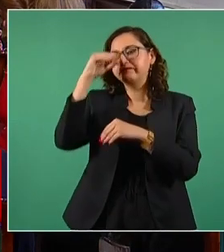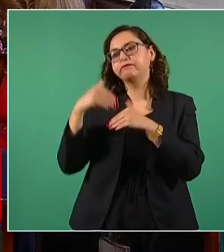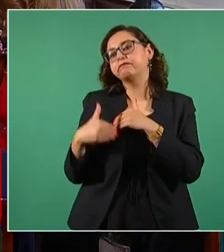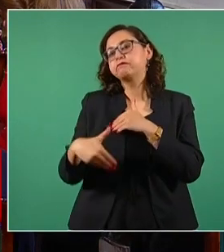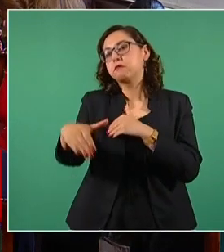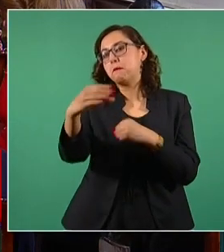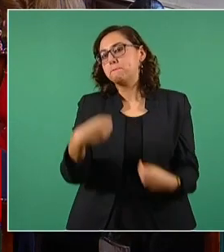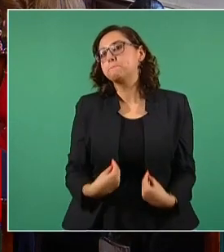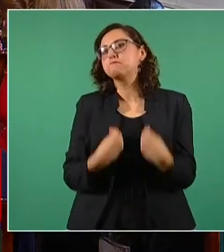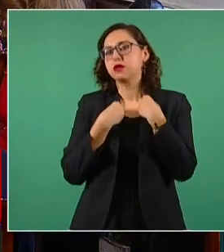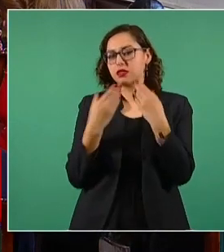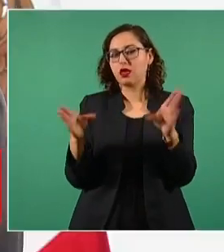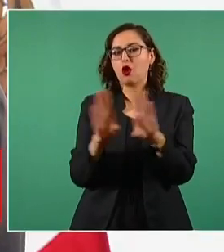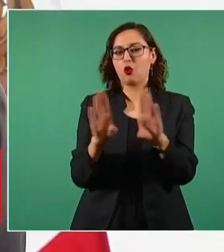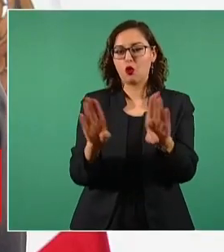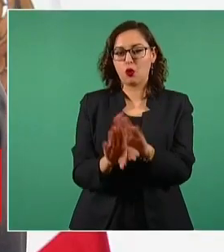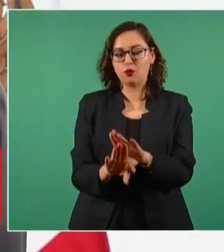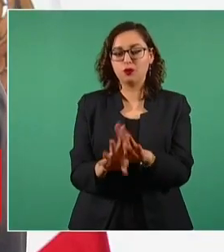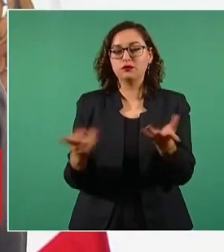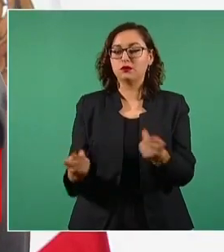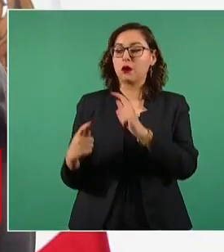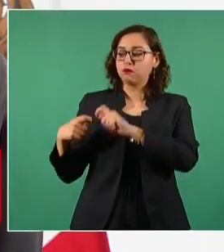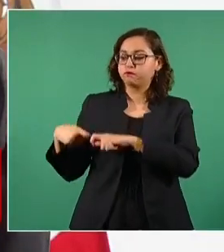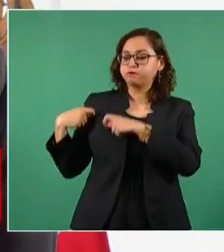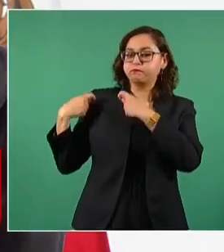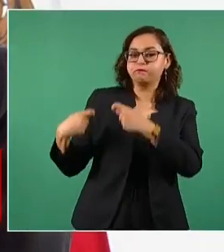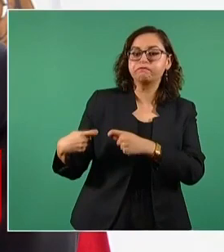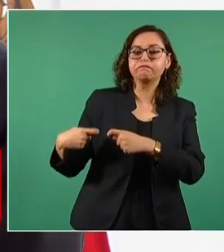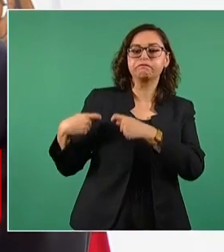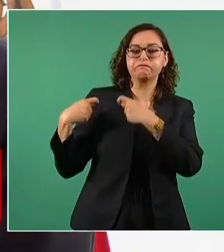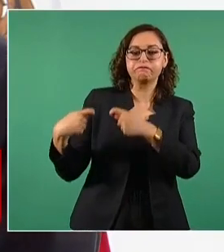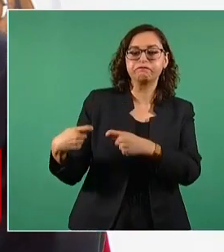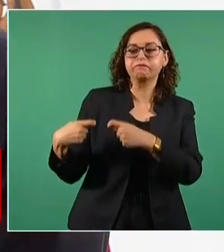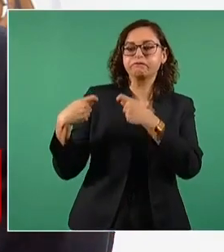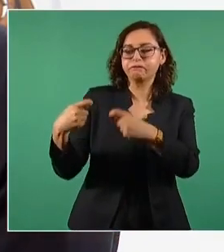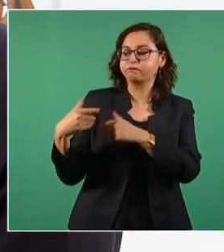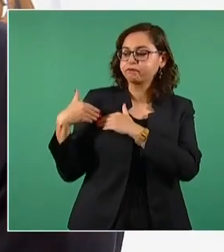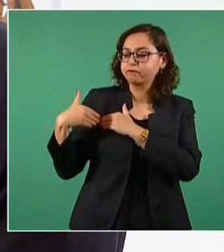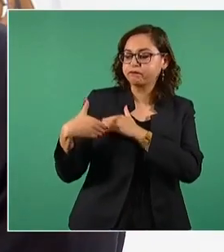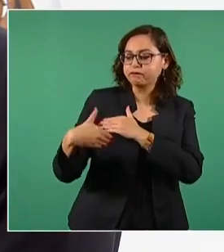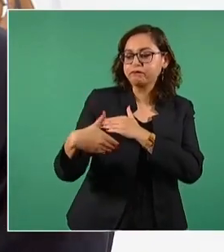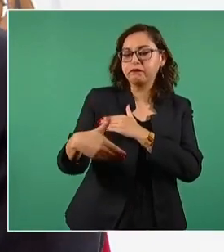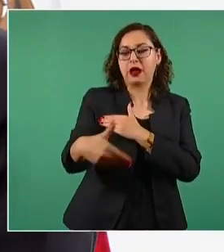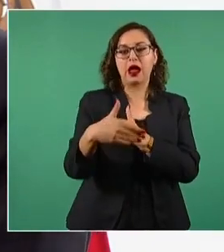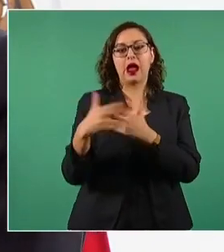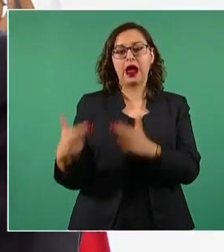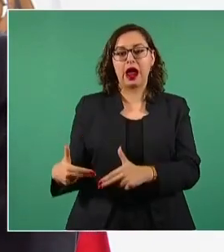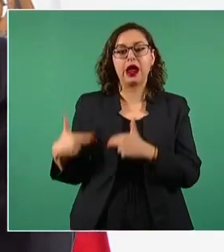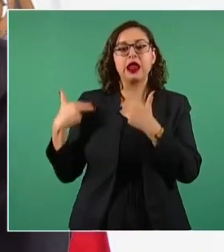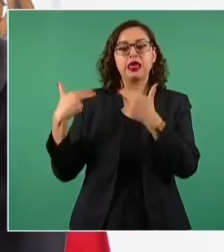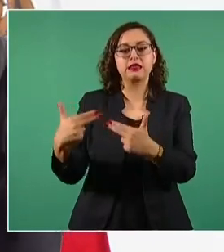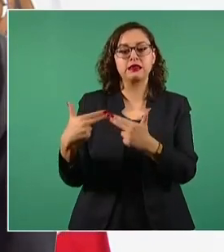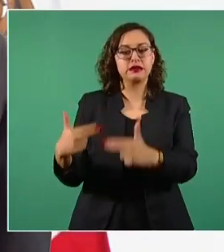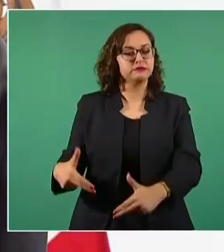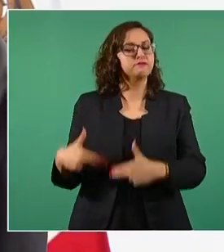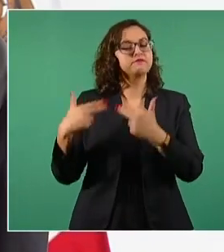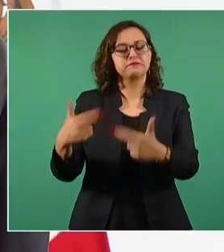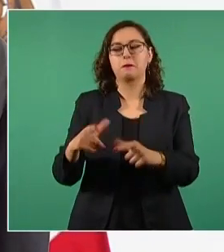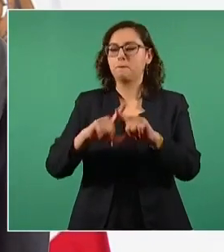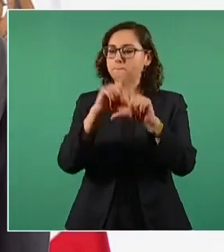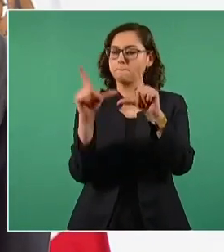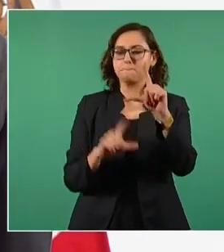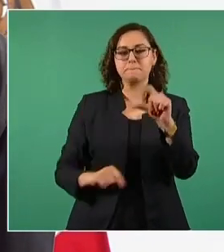culturas heredadas de nuestras grandes civilizaciones han sido siempre nuestra salvación,